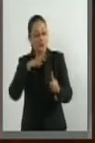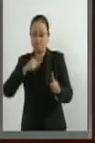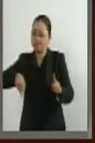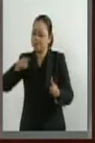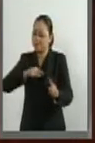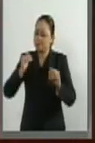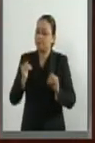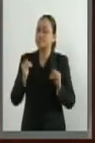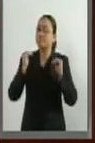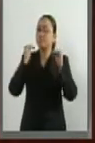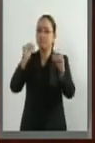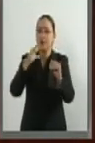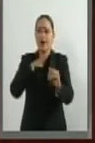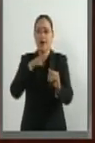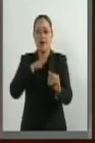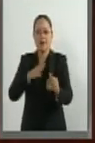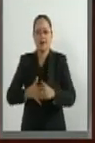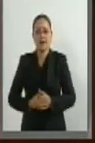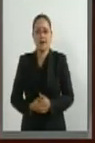la actualidad.